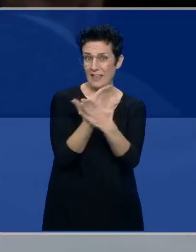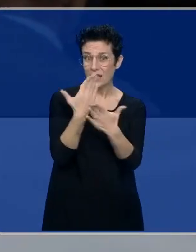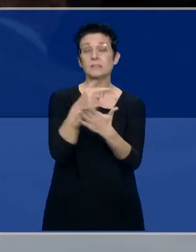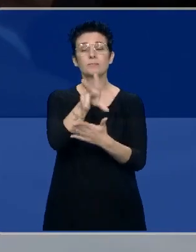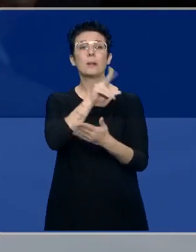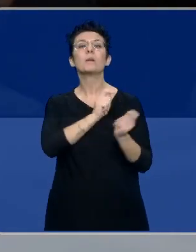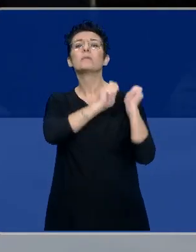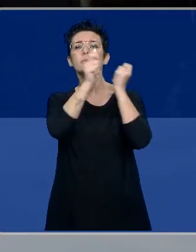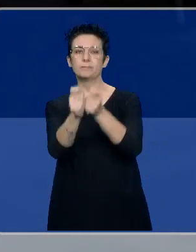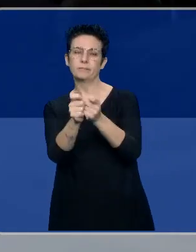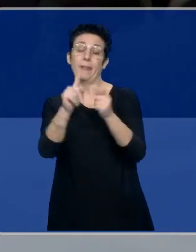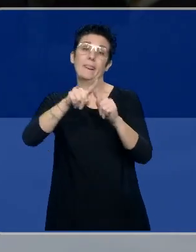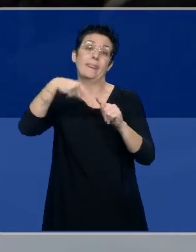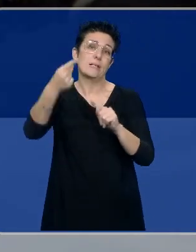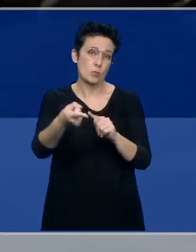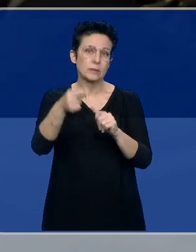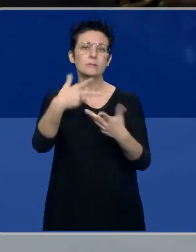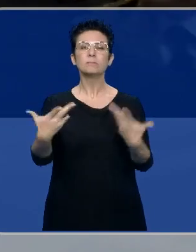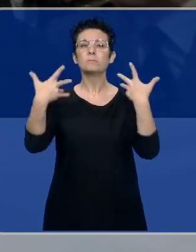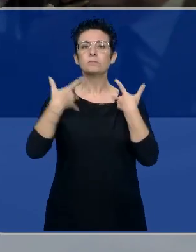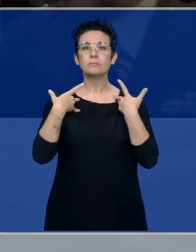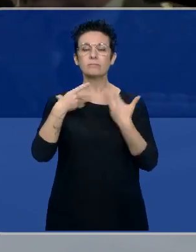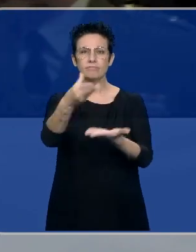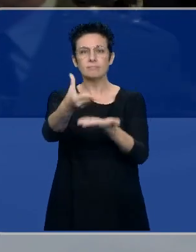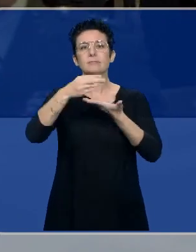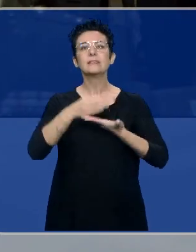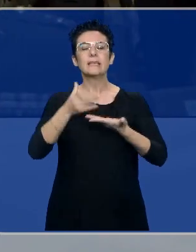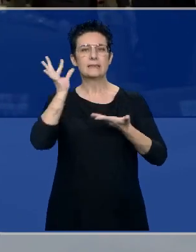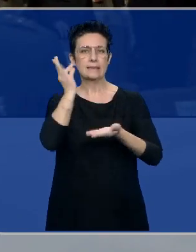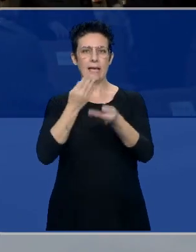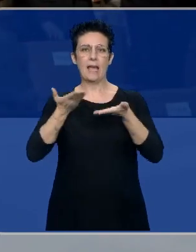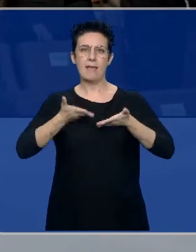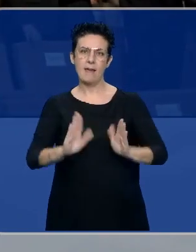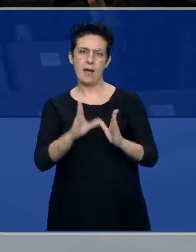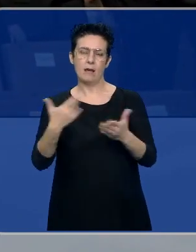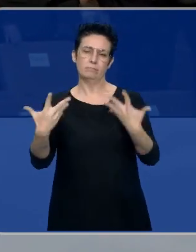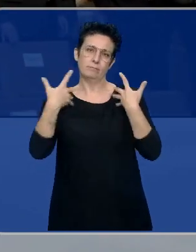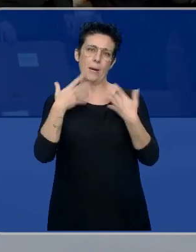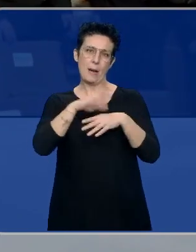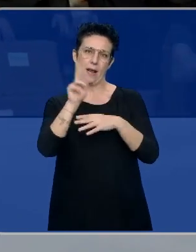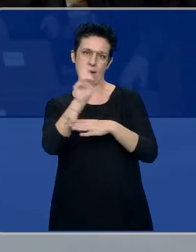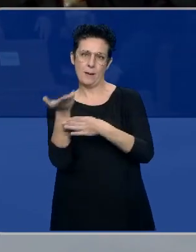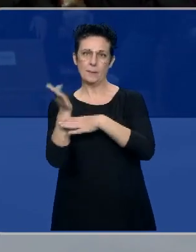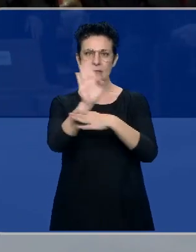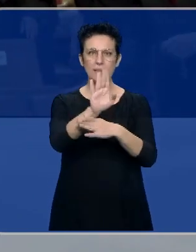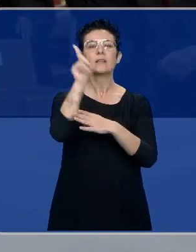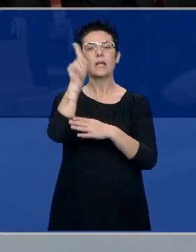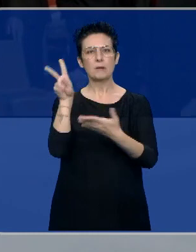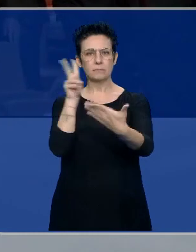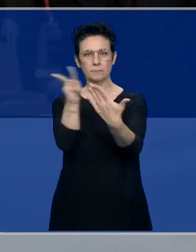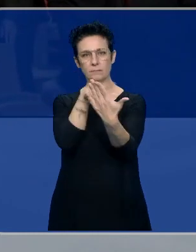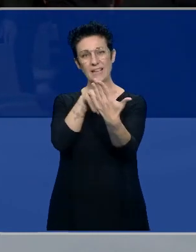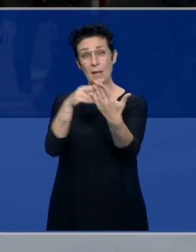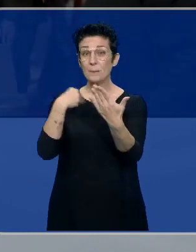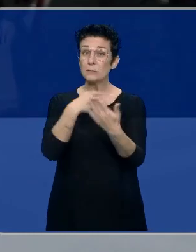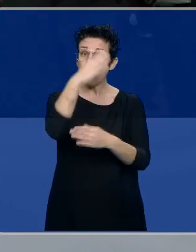premio se va a entregar a título póstumo. La encargada de recogerlo será su hija, Ayanta Barili, que además leerá el discurso que Sánchez